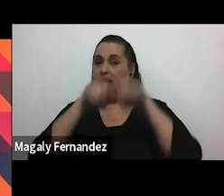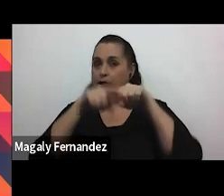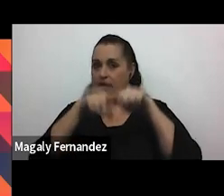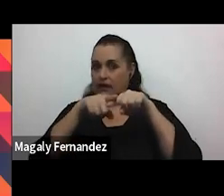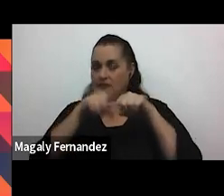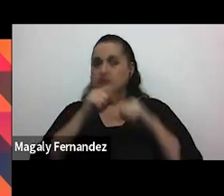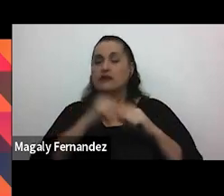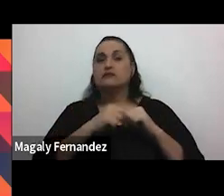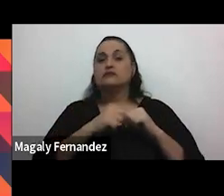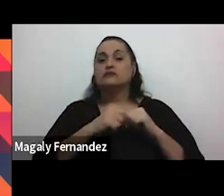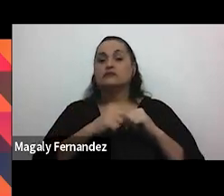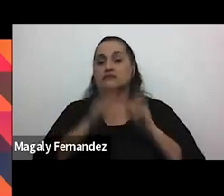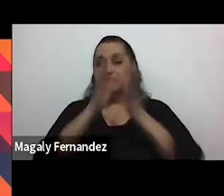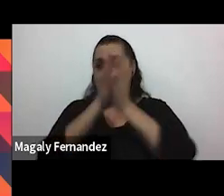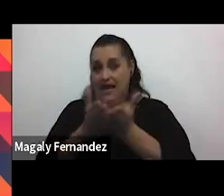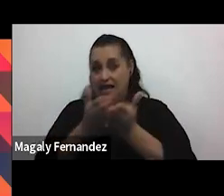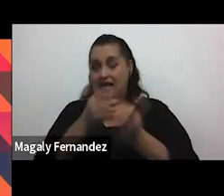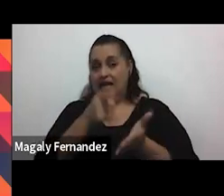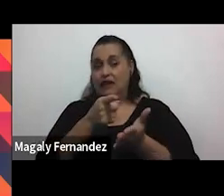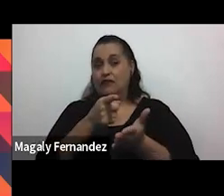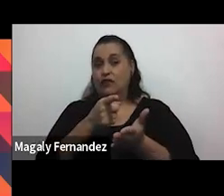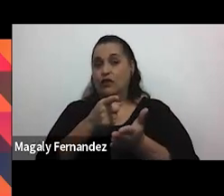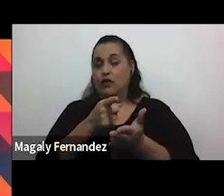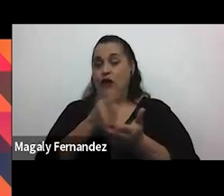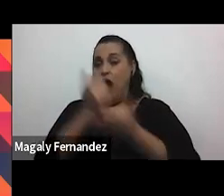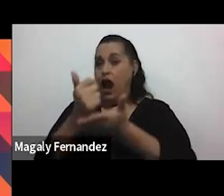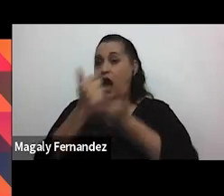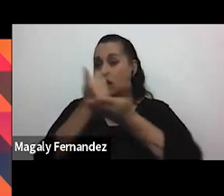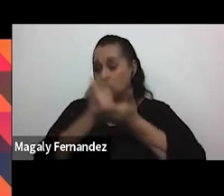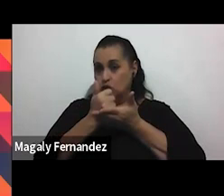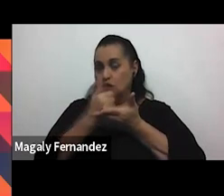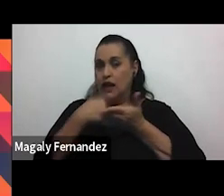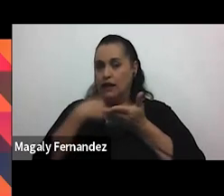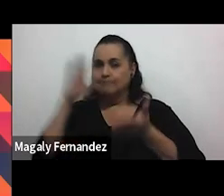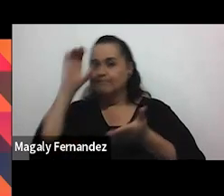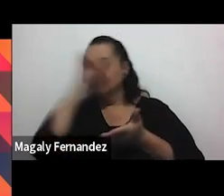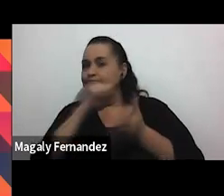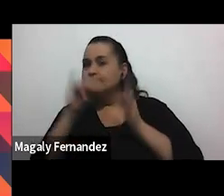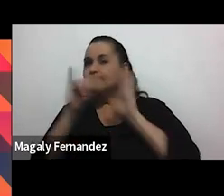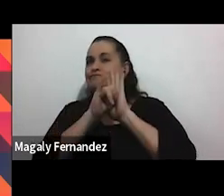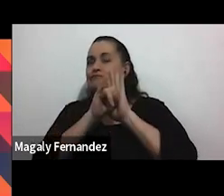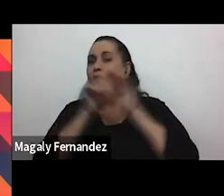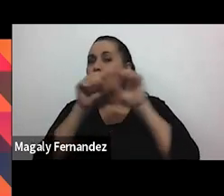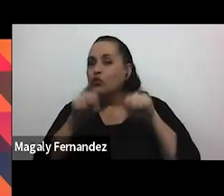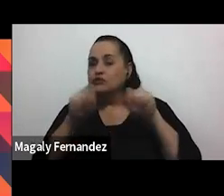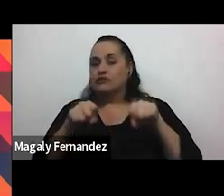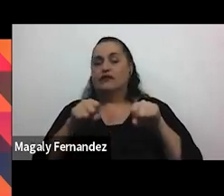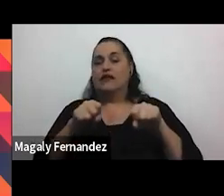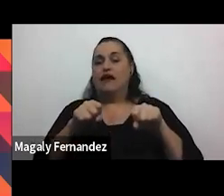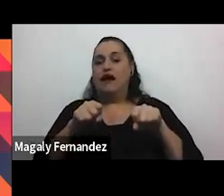un es un un libro que nos ayuda mucho también a identificar como esa posibilidad de tener